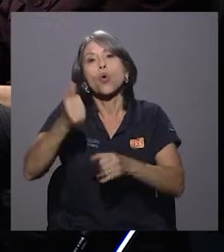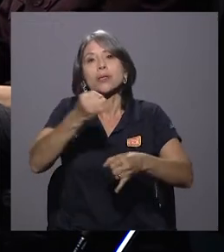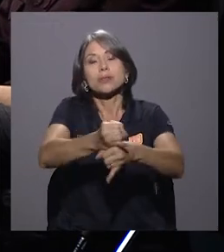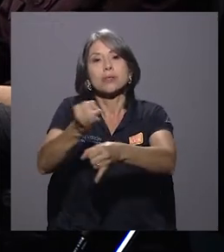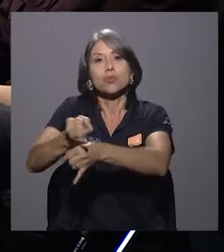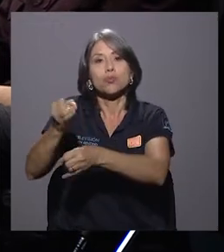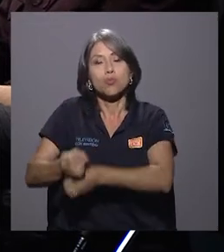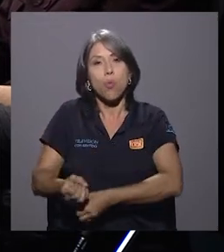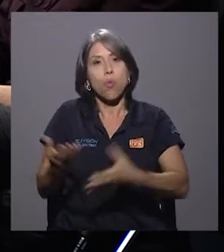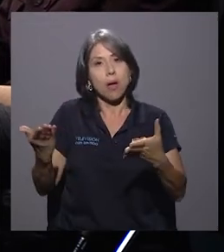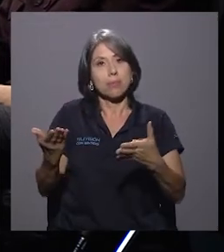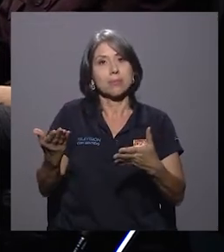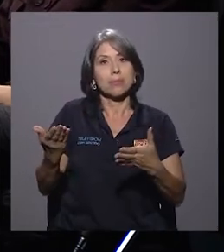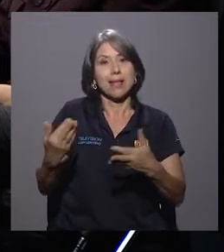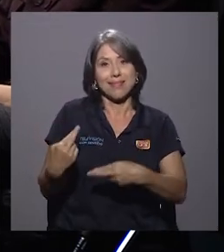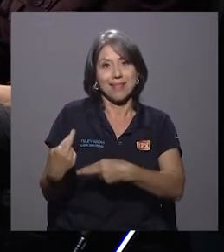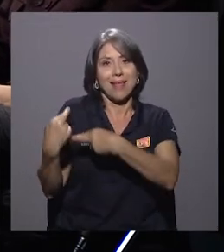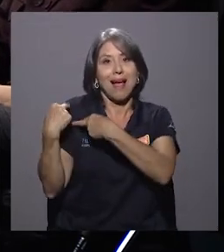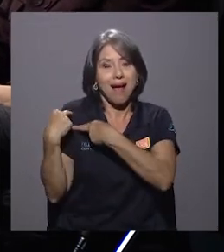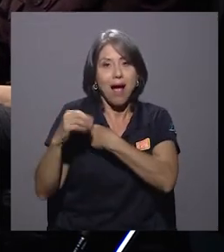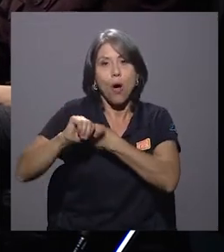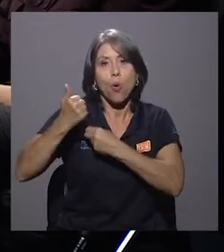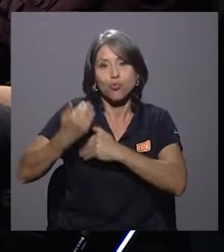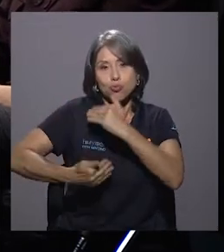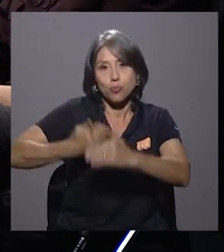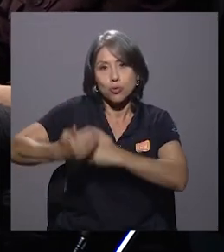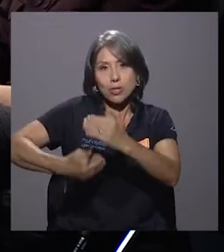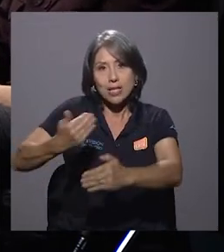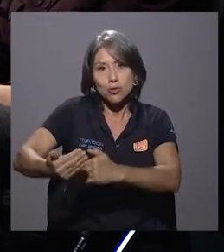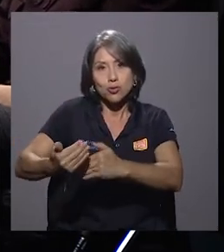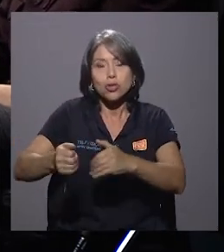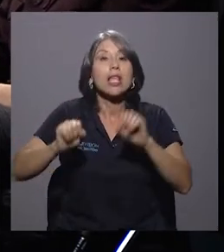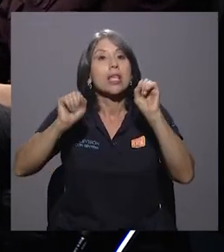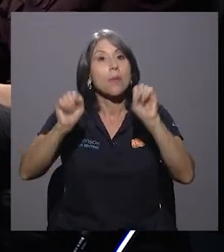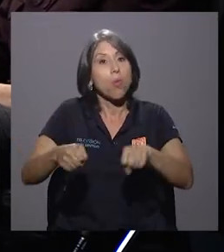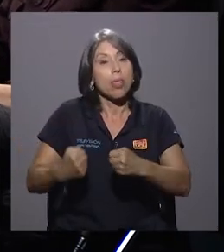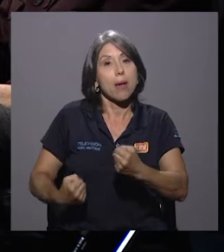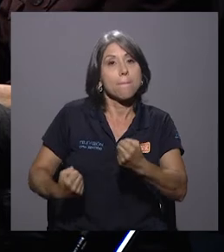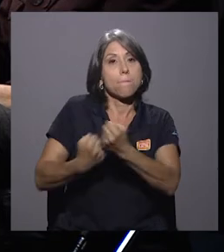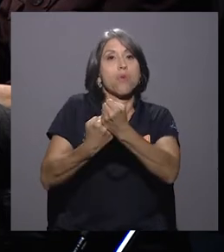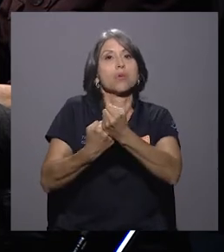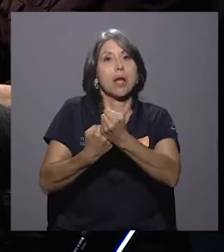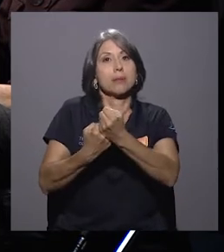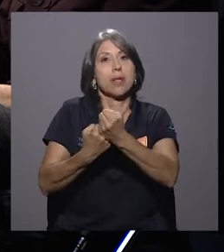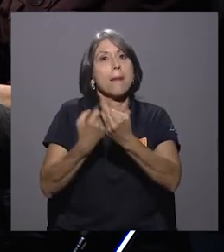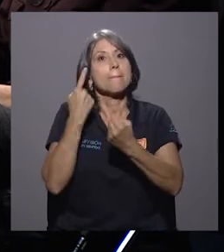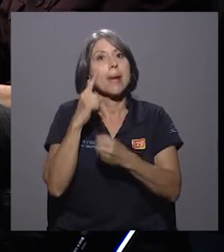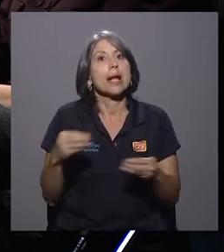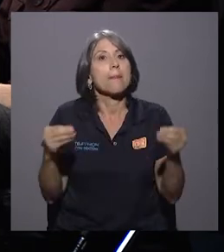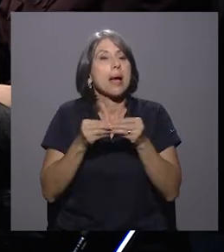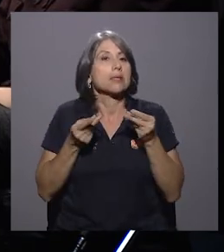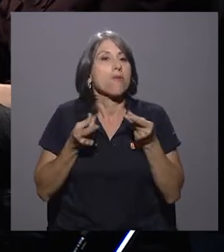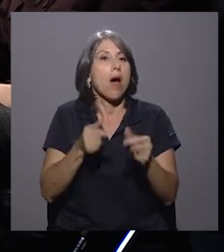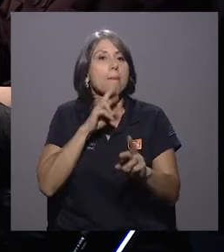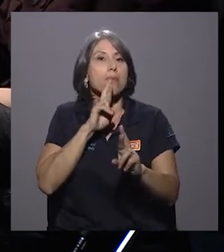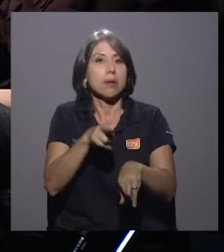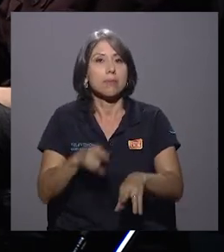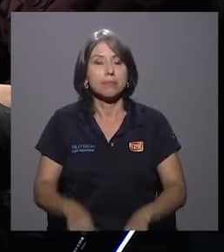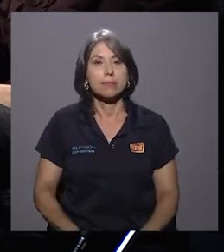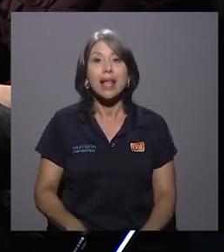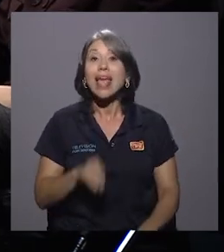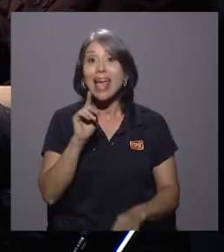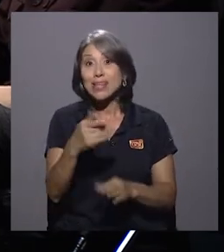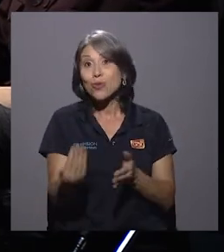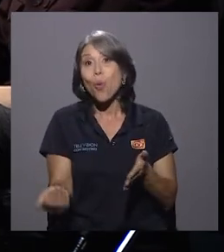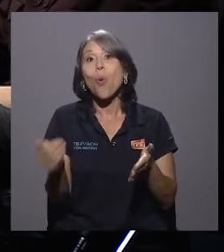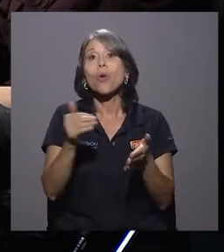del Estado que tienen a cargo otros procesos y que nos pueden apoyar para que la respuesta sea más inmediata posible. Eso pasa de